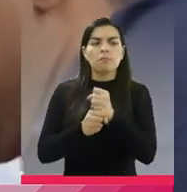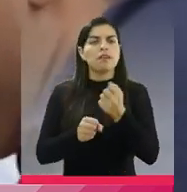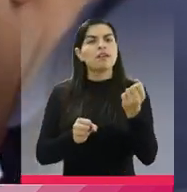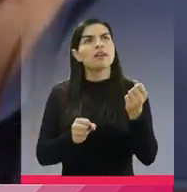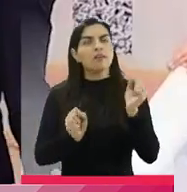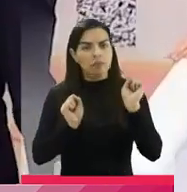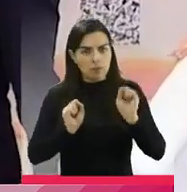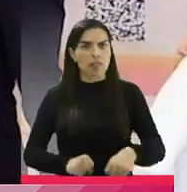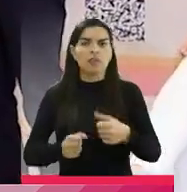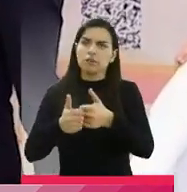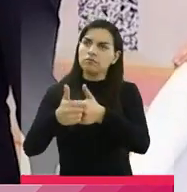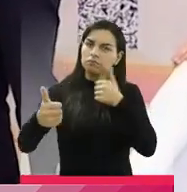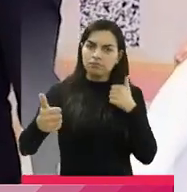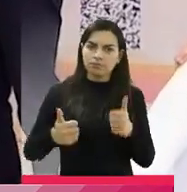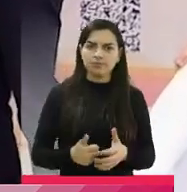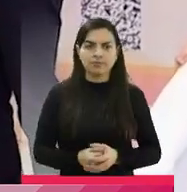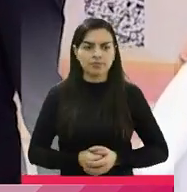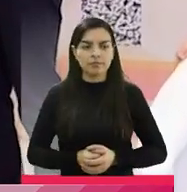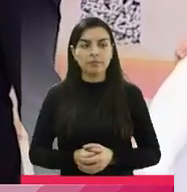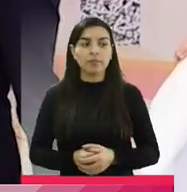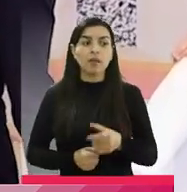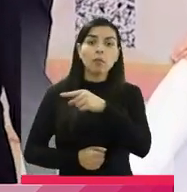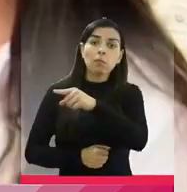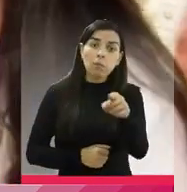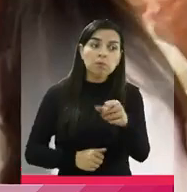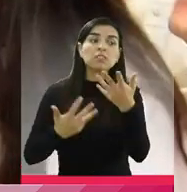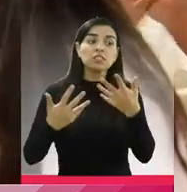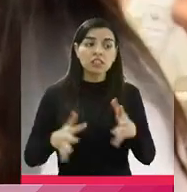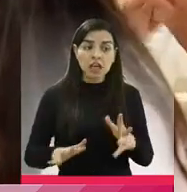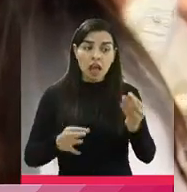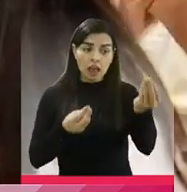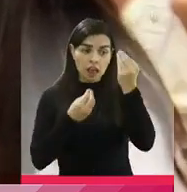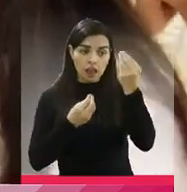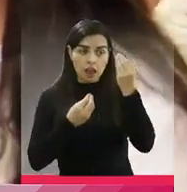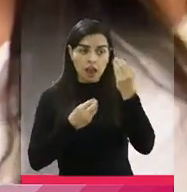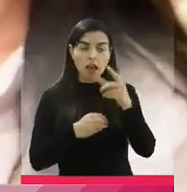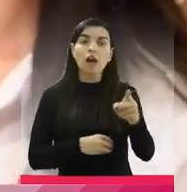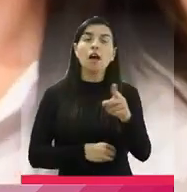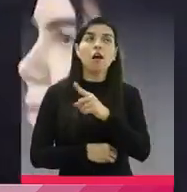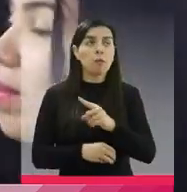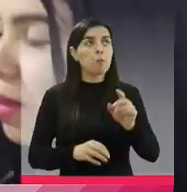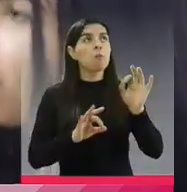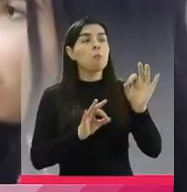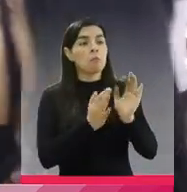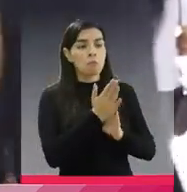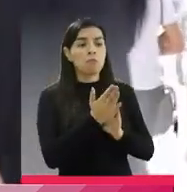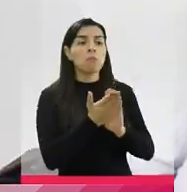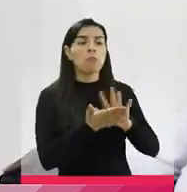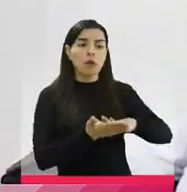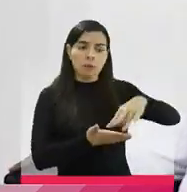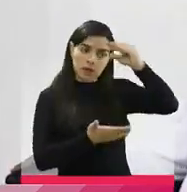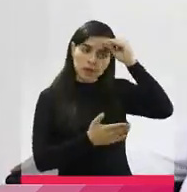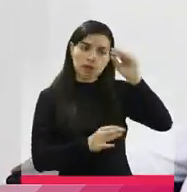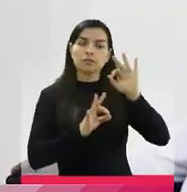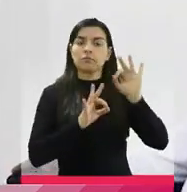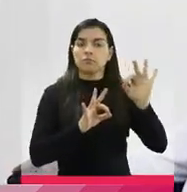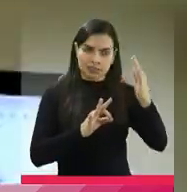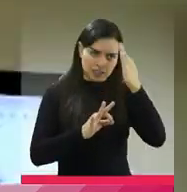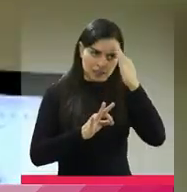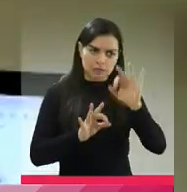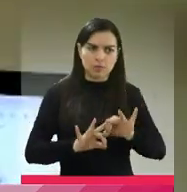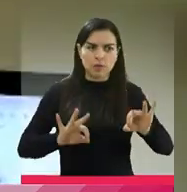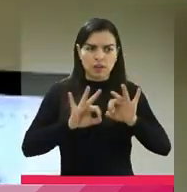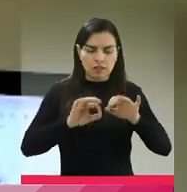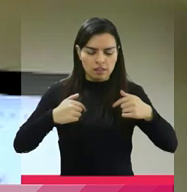Quienes ya han tomado las capacitaciones, resalta lo que han logrado aprender para así tener mejores alternativas de trabajo.